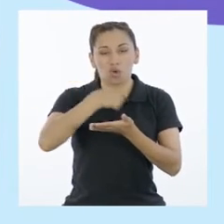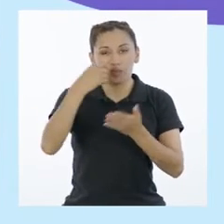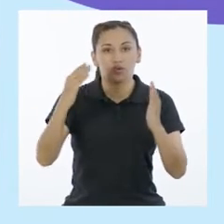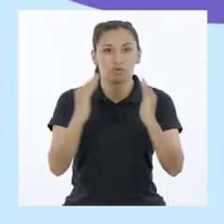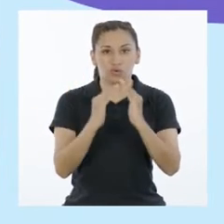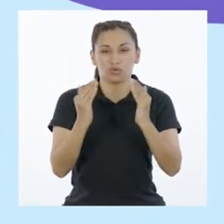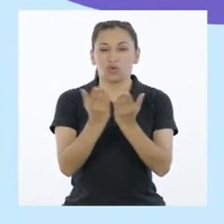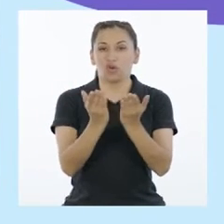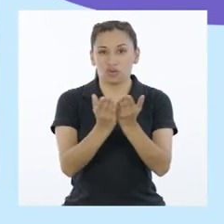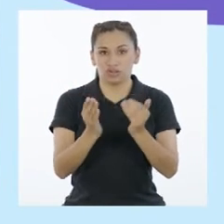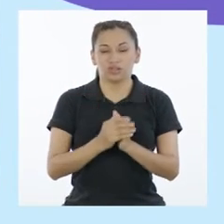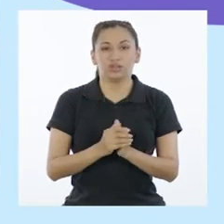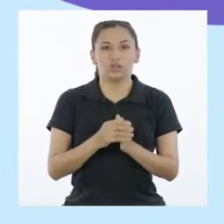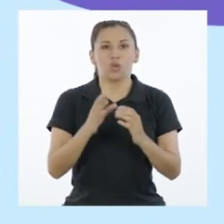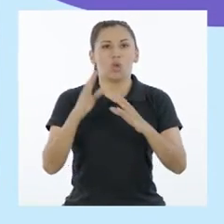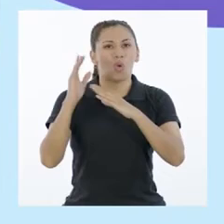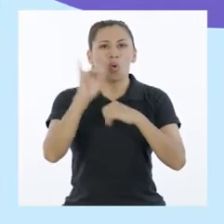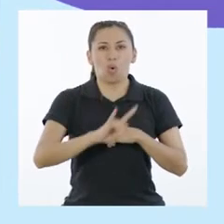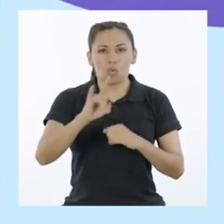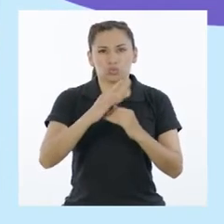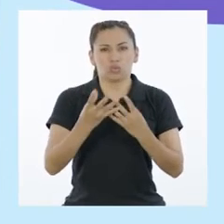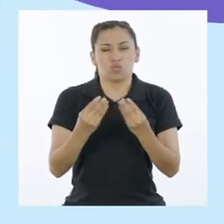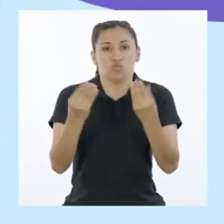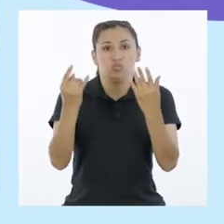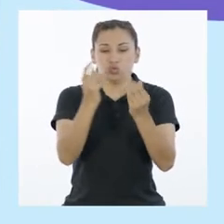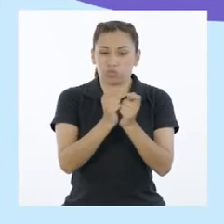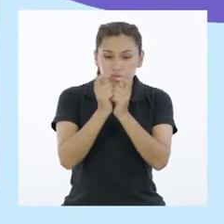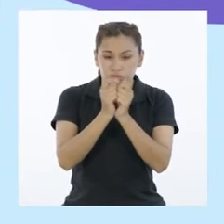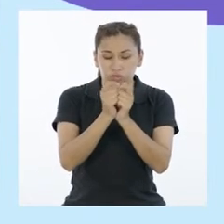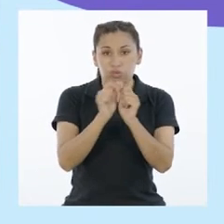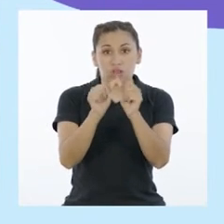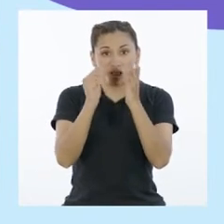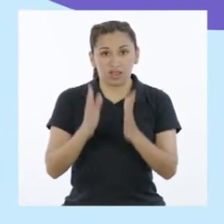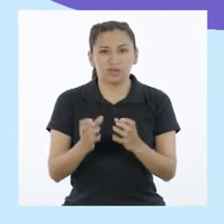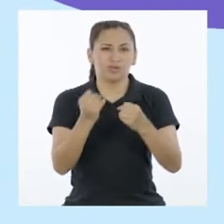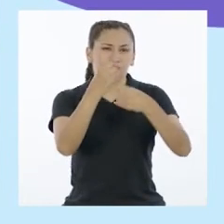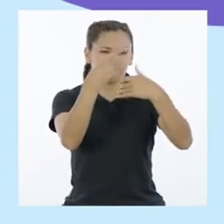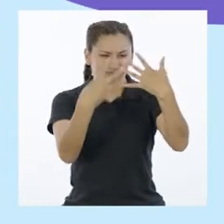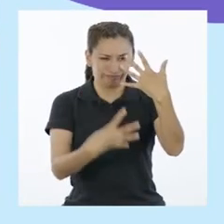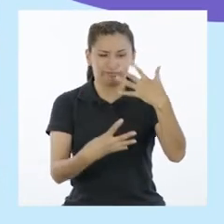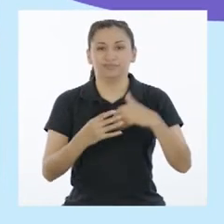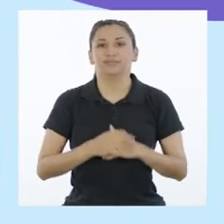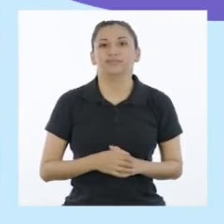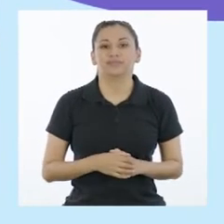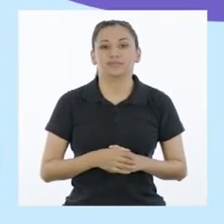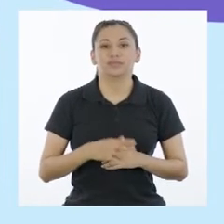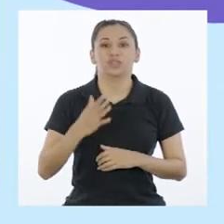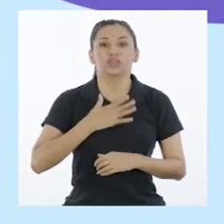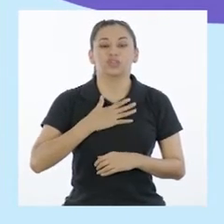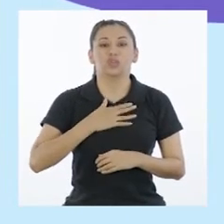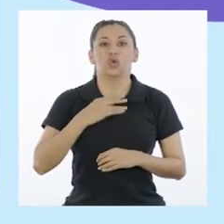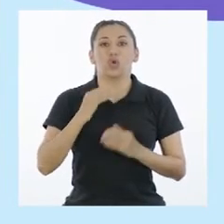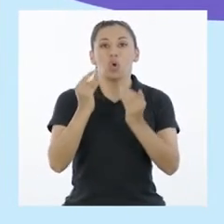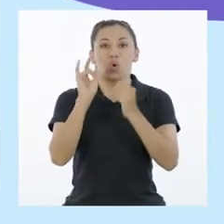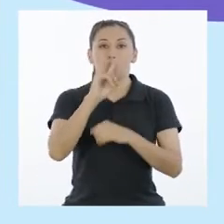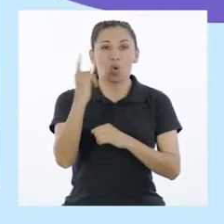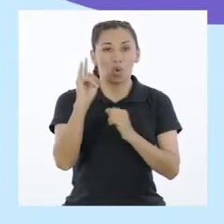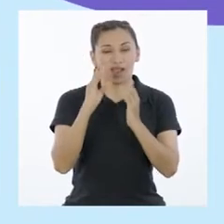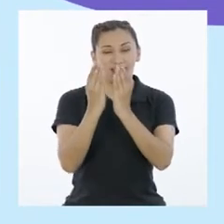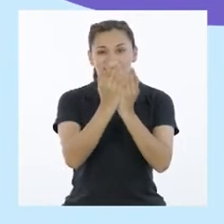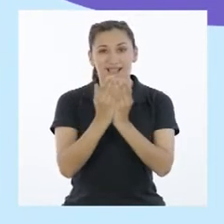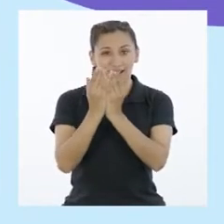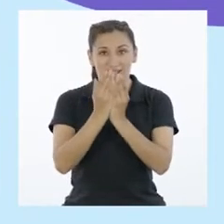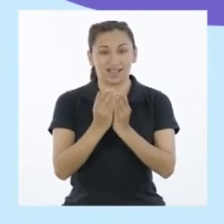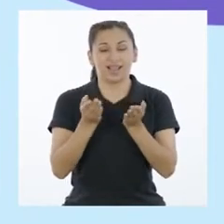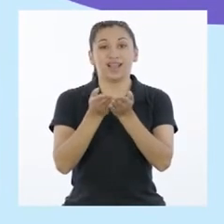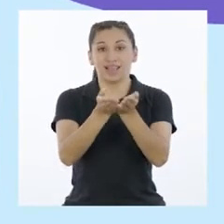del comedor escolar, uso y abuso de los celulares en los estudiantes y varios más. Yo soy Dukayali